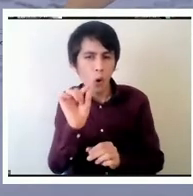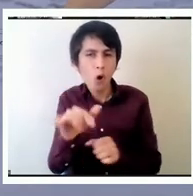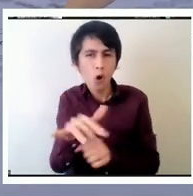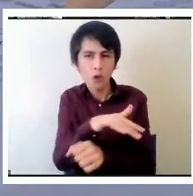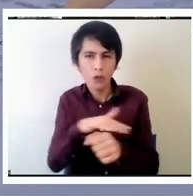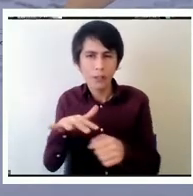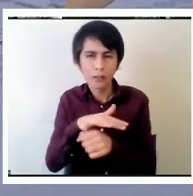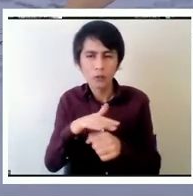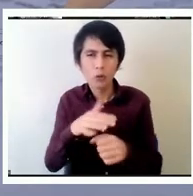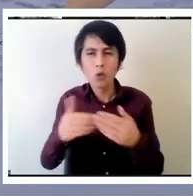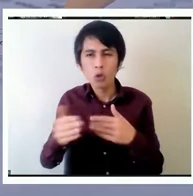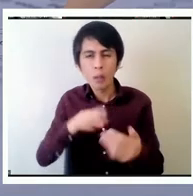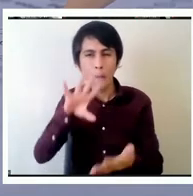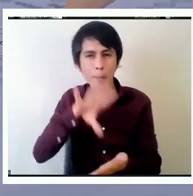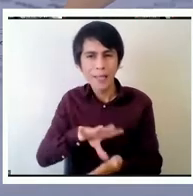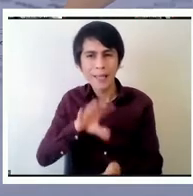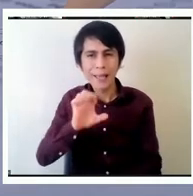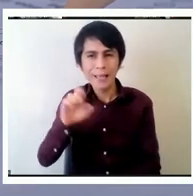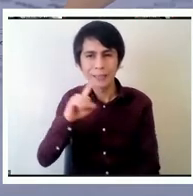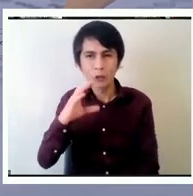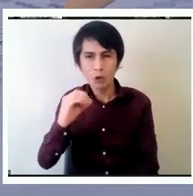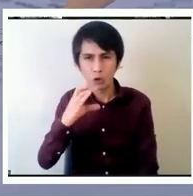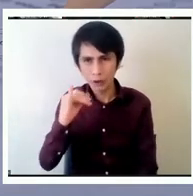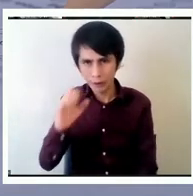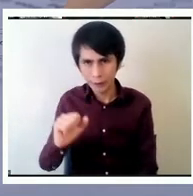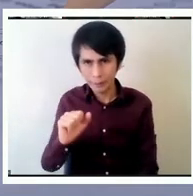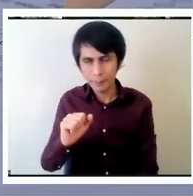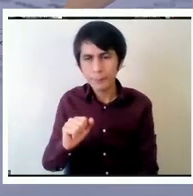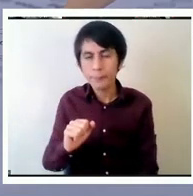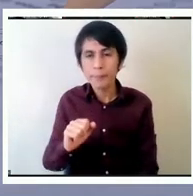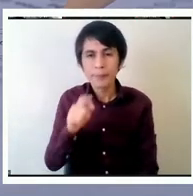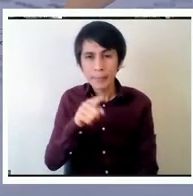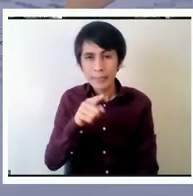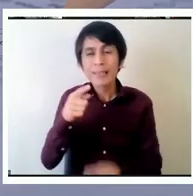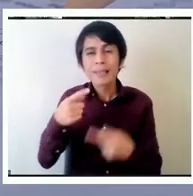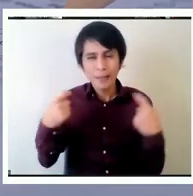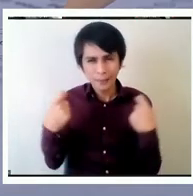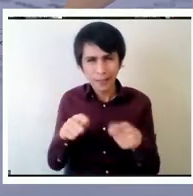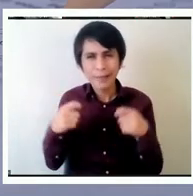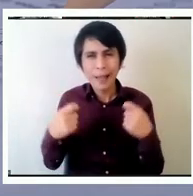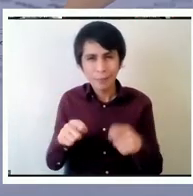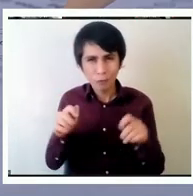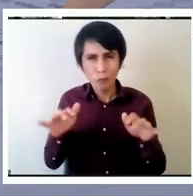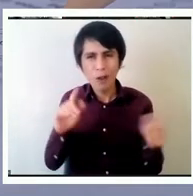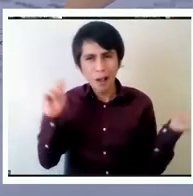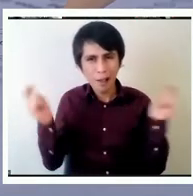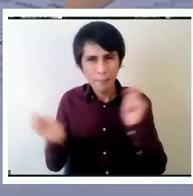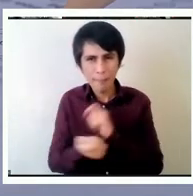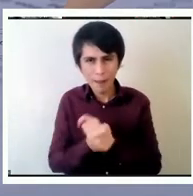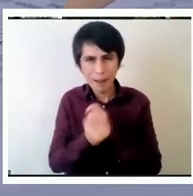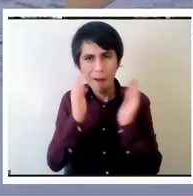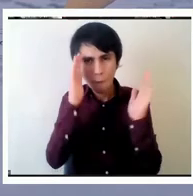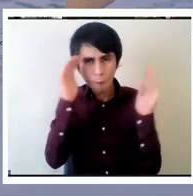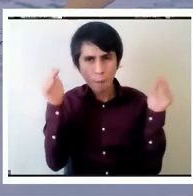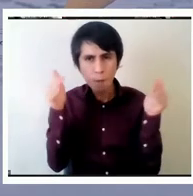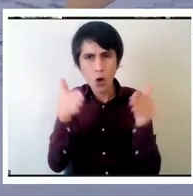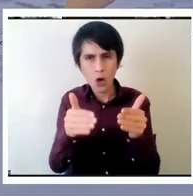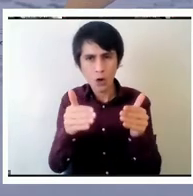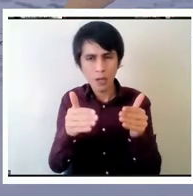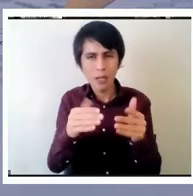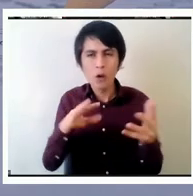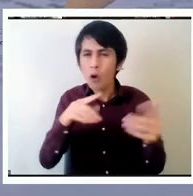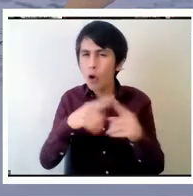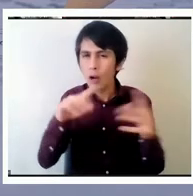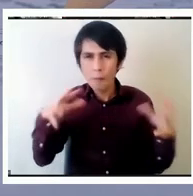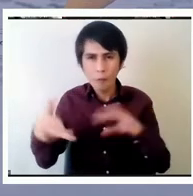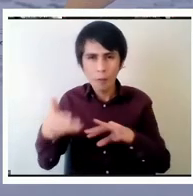cambiar el enfoque a una forma mucho más inteligente